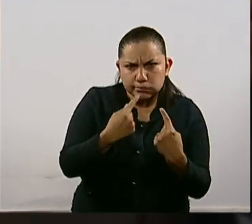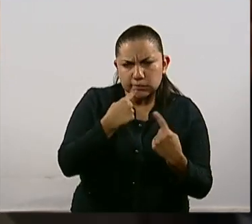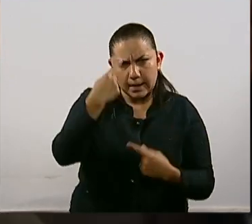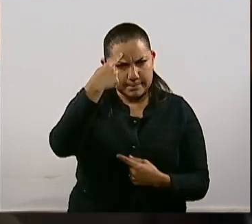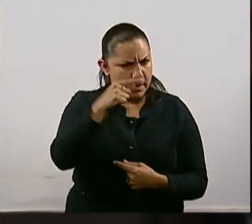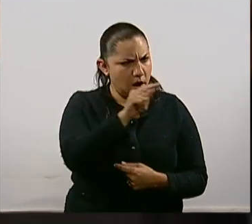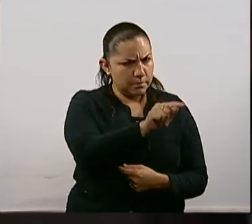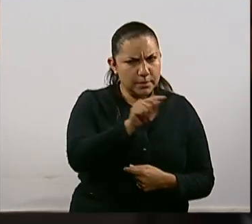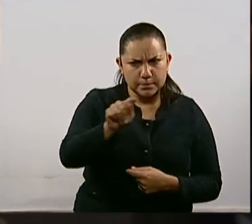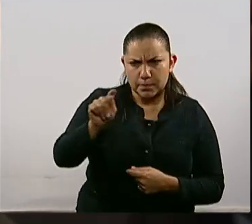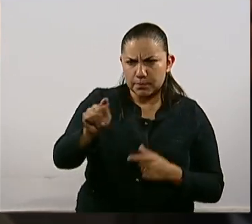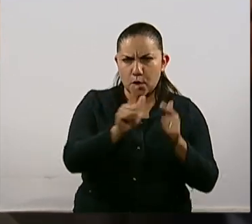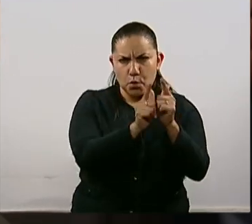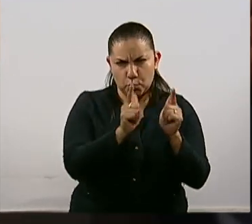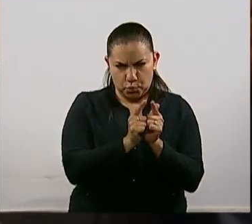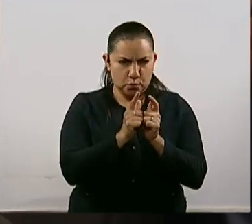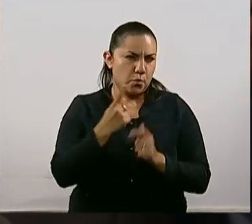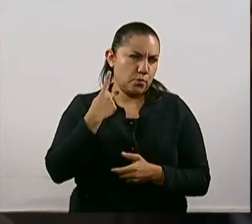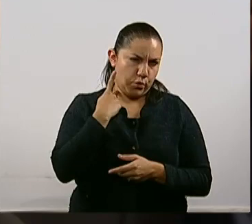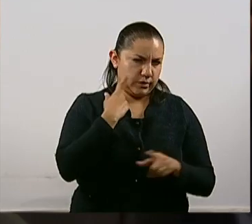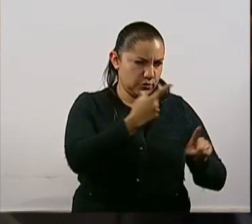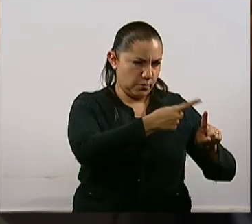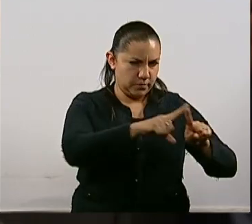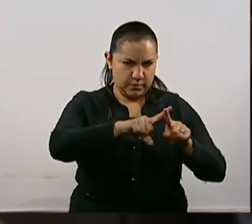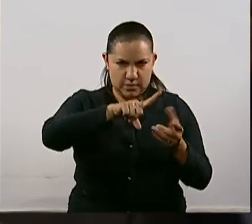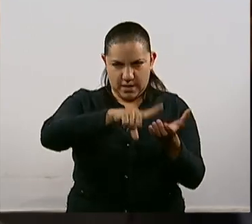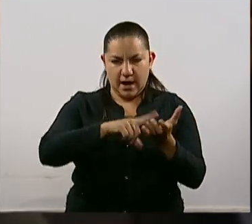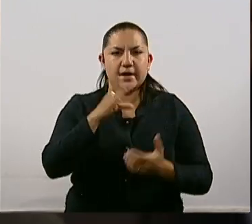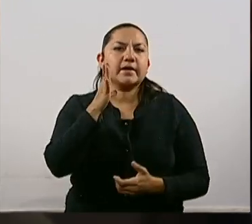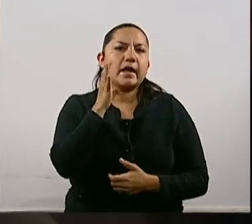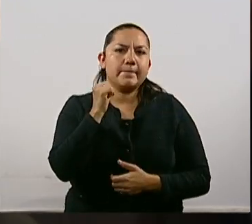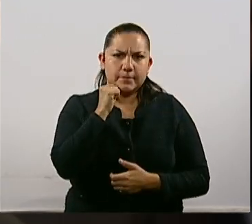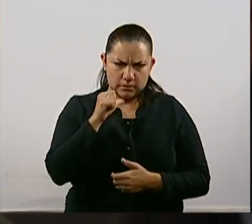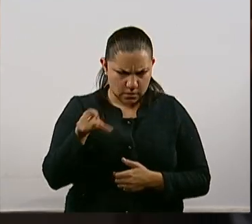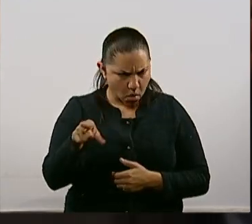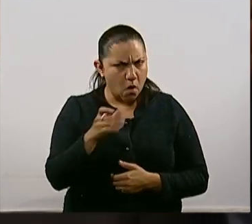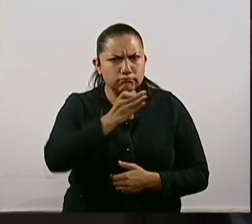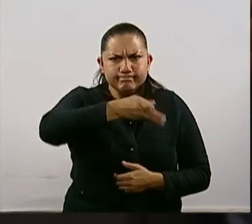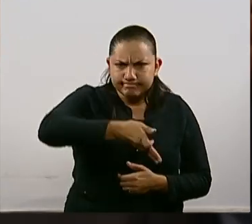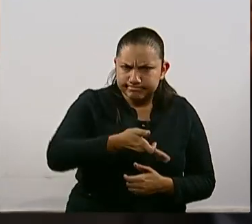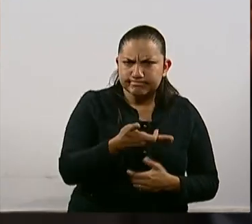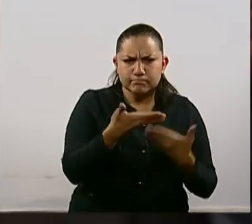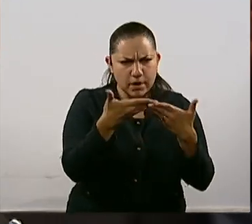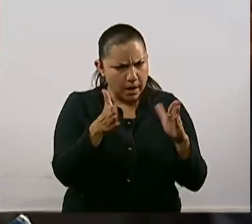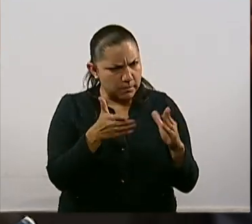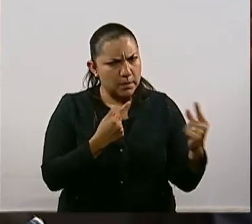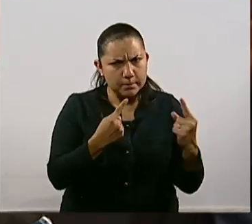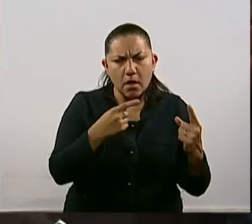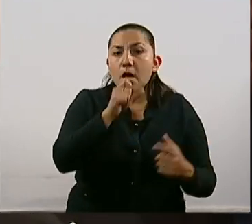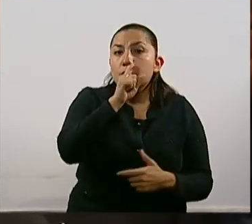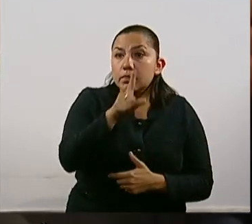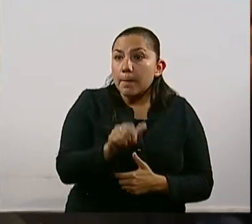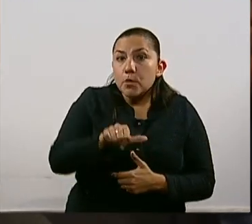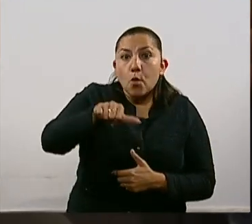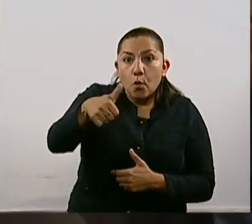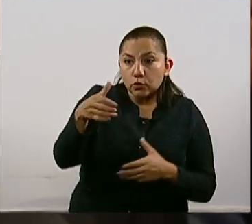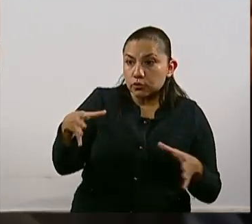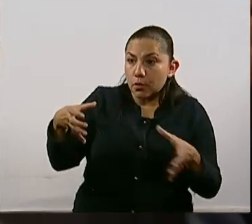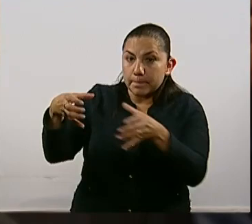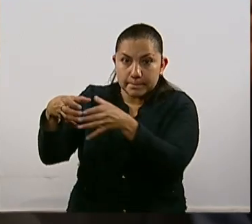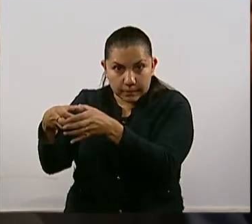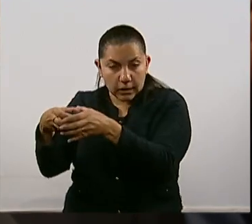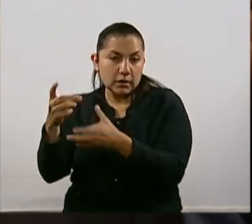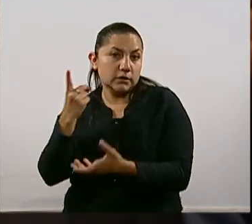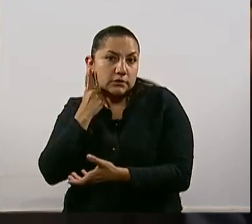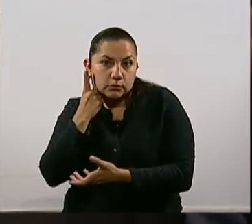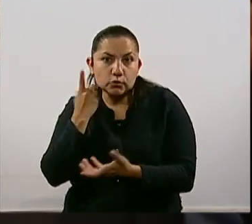políticas representadas en la Cámara Alta, así como con otros poderes de la Unión. Esto en caso de ser electo por el Pleno